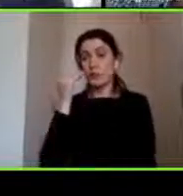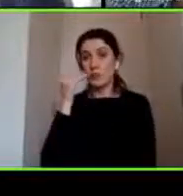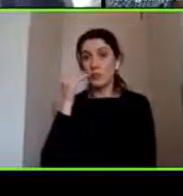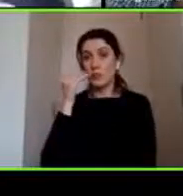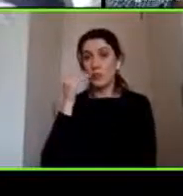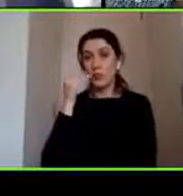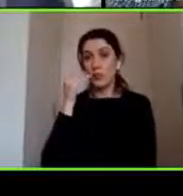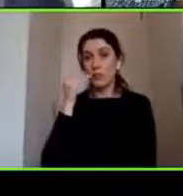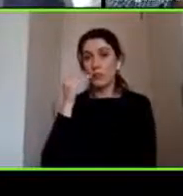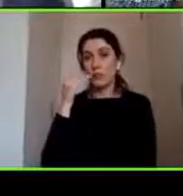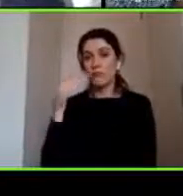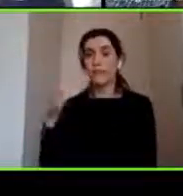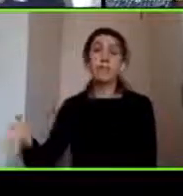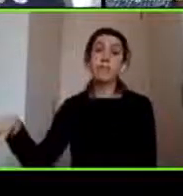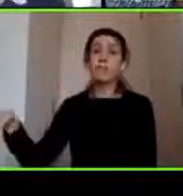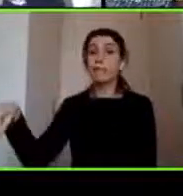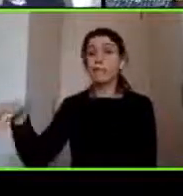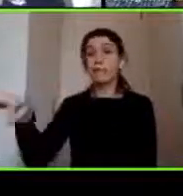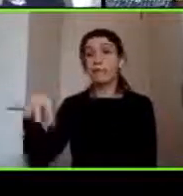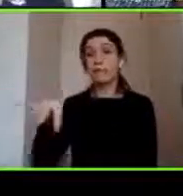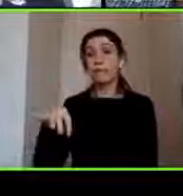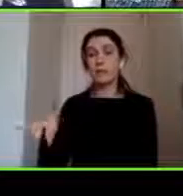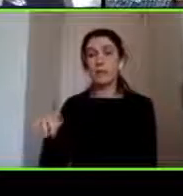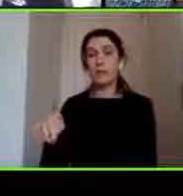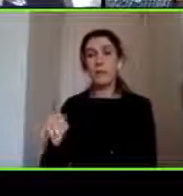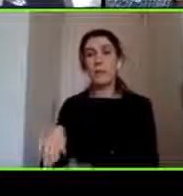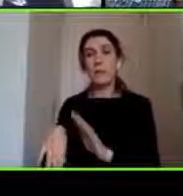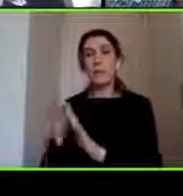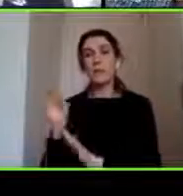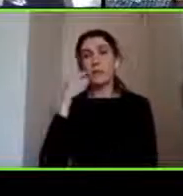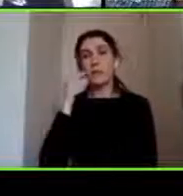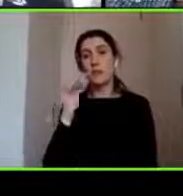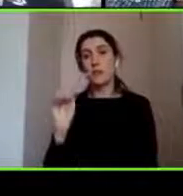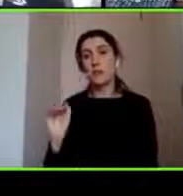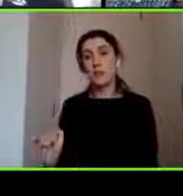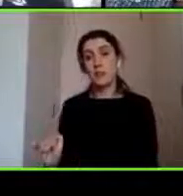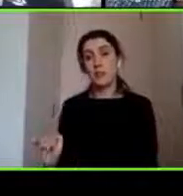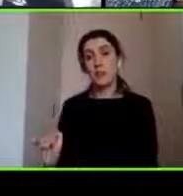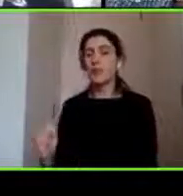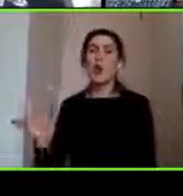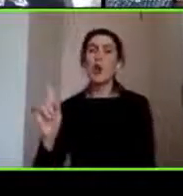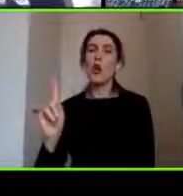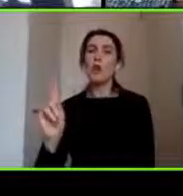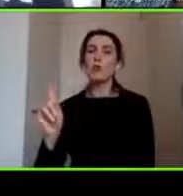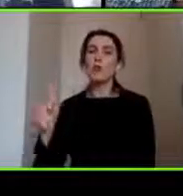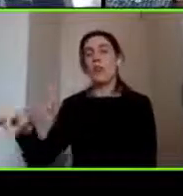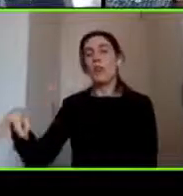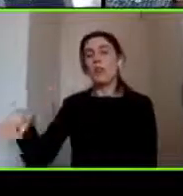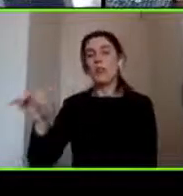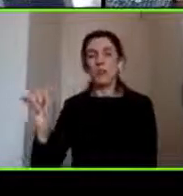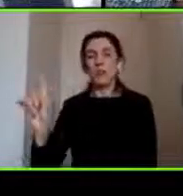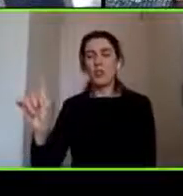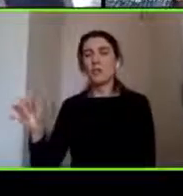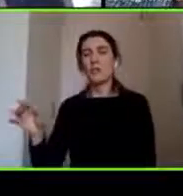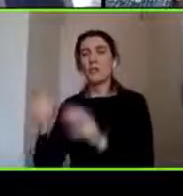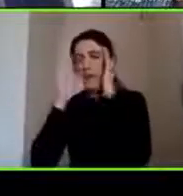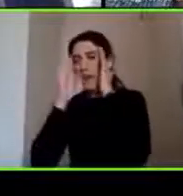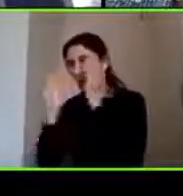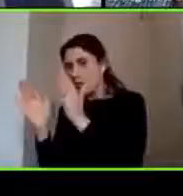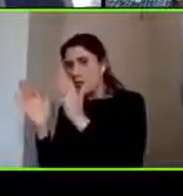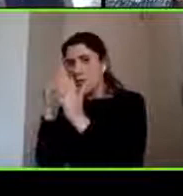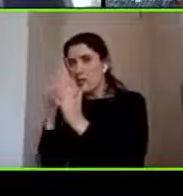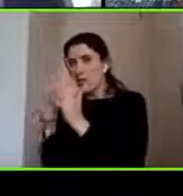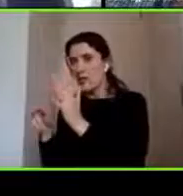descuidados sobre todo niños más pequeños como que no descuidados no quiero ser descuidados sino que como que la atención se redirige un poco hacia el tema del trabajo